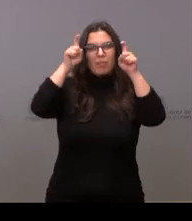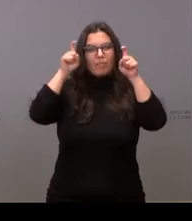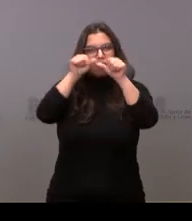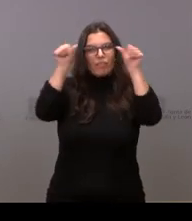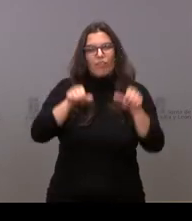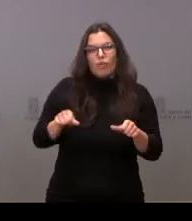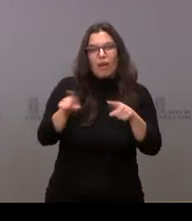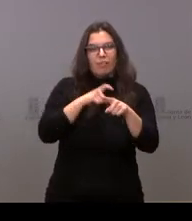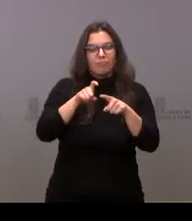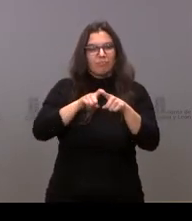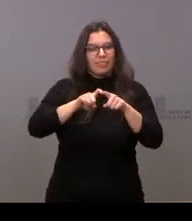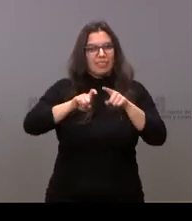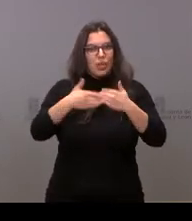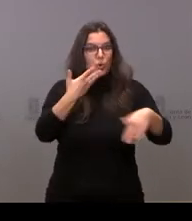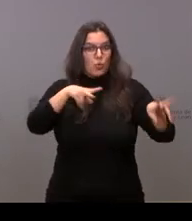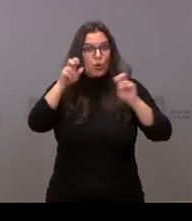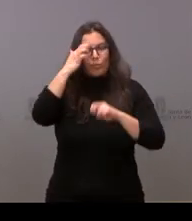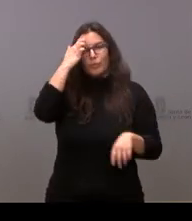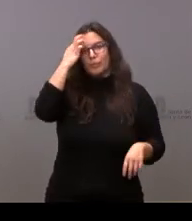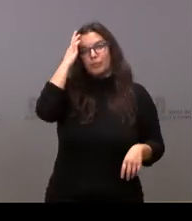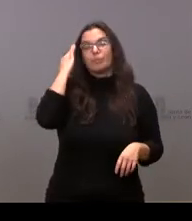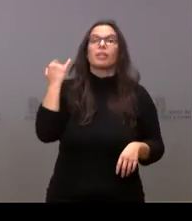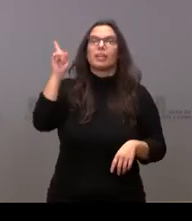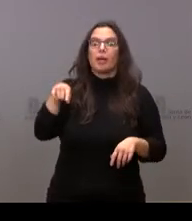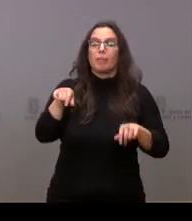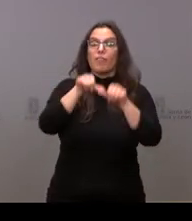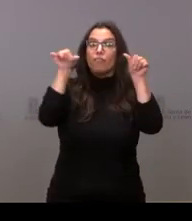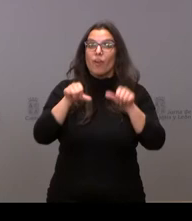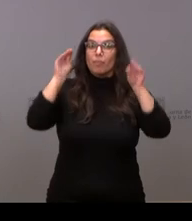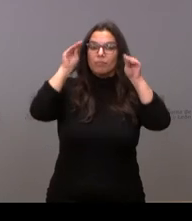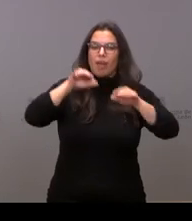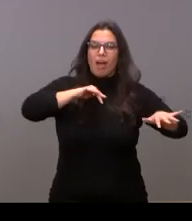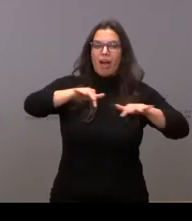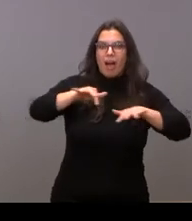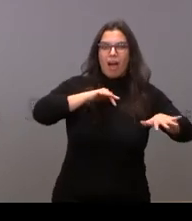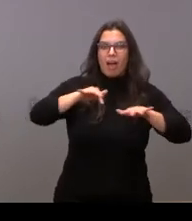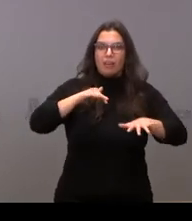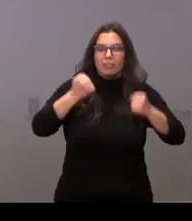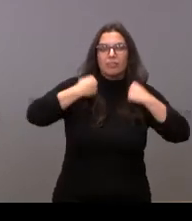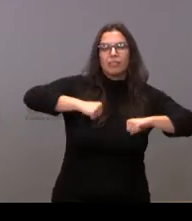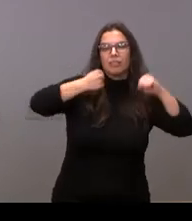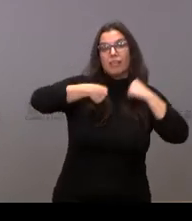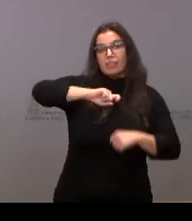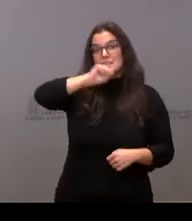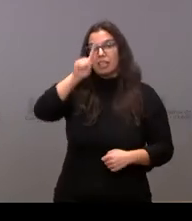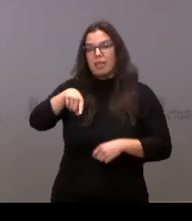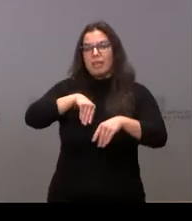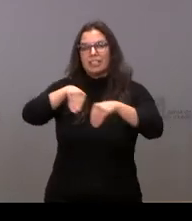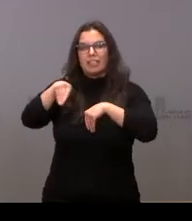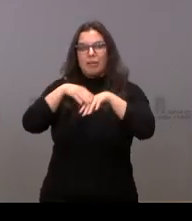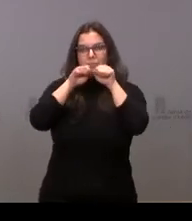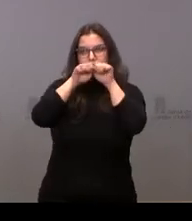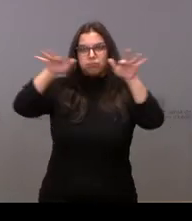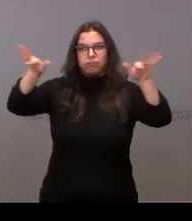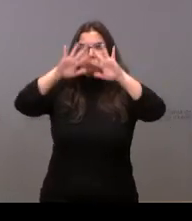y también desarrollar metodologías activas, por un lado, y, por supuesto, esas estrategias de internacionalización